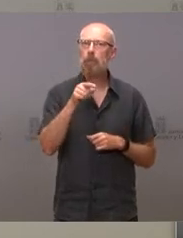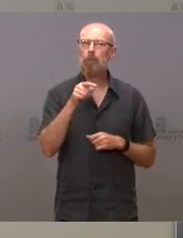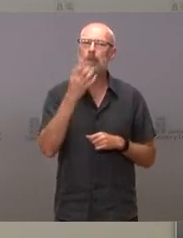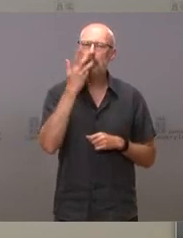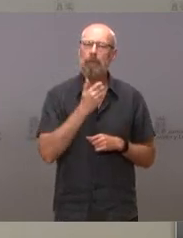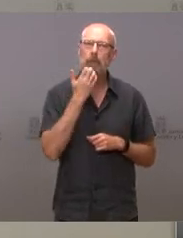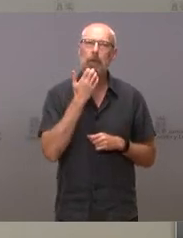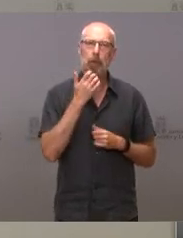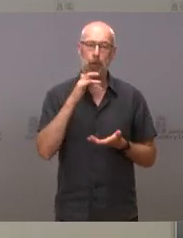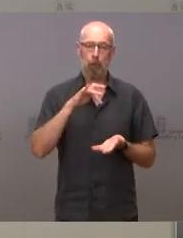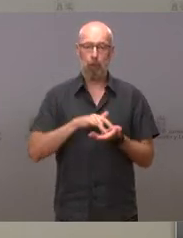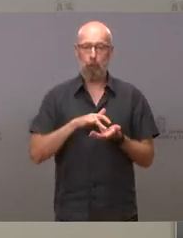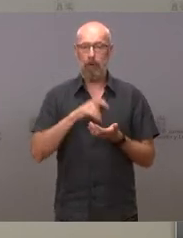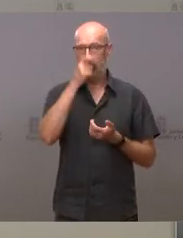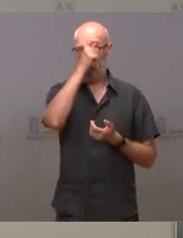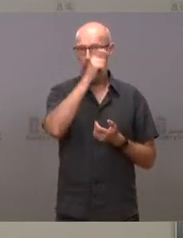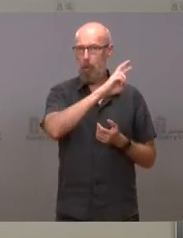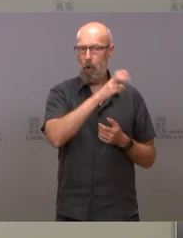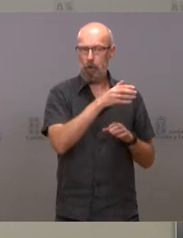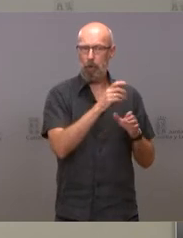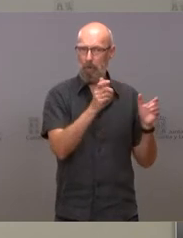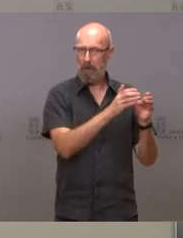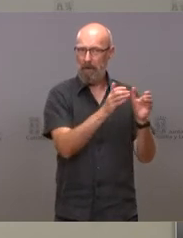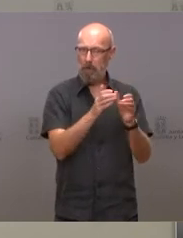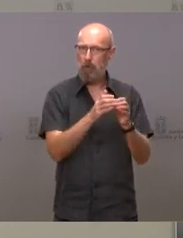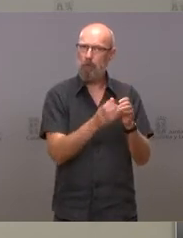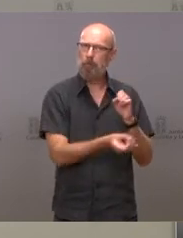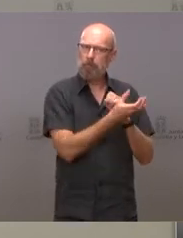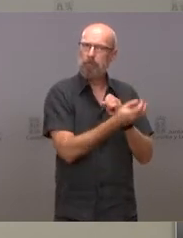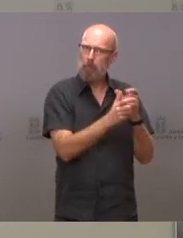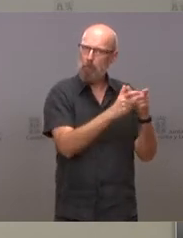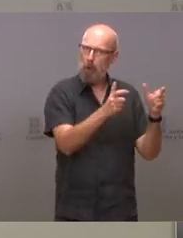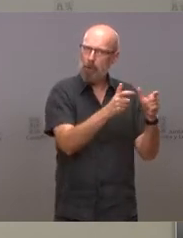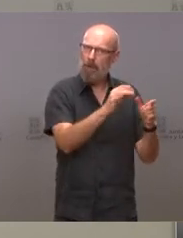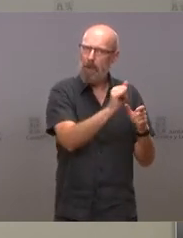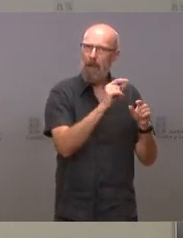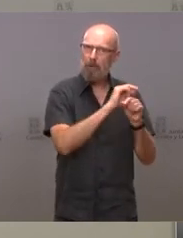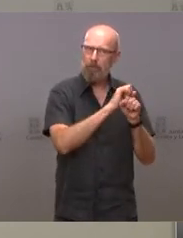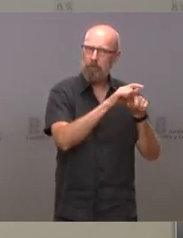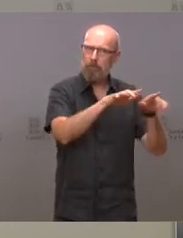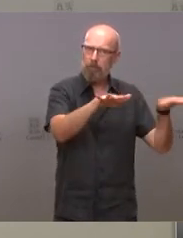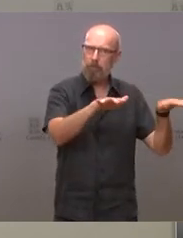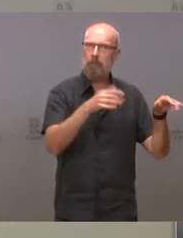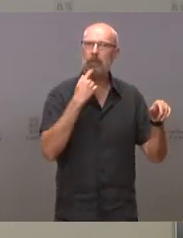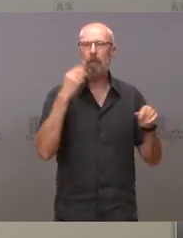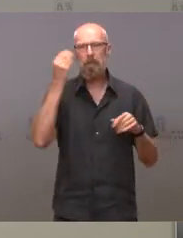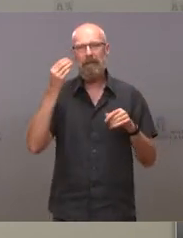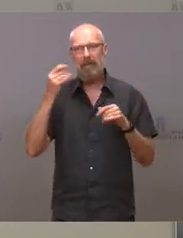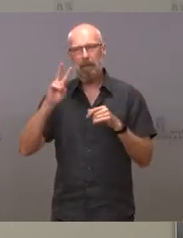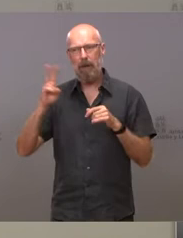brotes que ha habido en municipios bastante más pequeños, evidentemente, si hubiera sido partidario de no hacer fiestas.